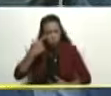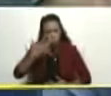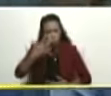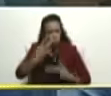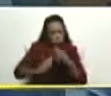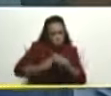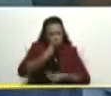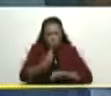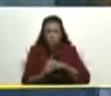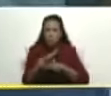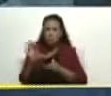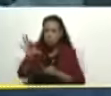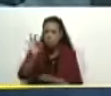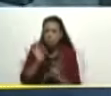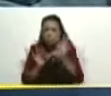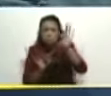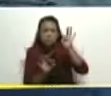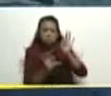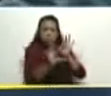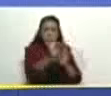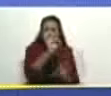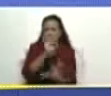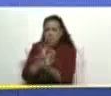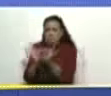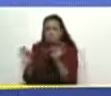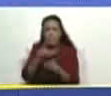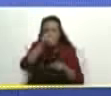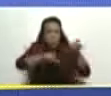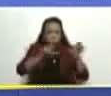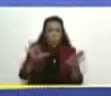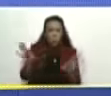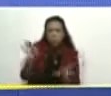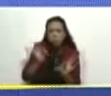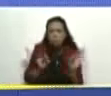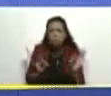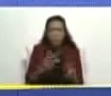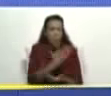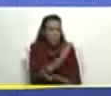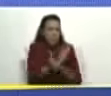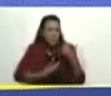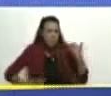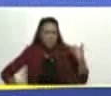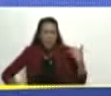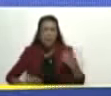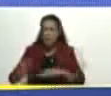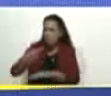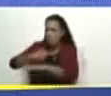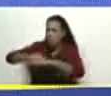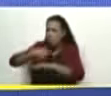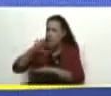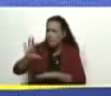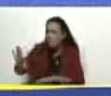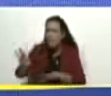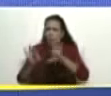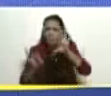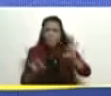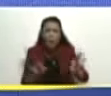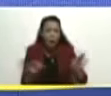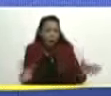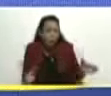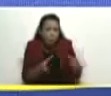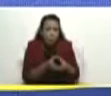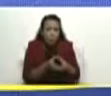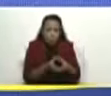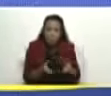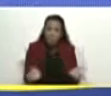un comando especial presidencial de gobierno para echar a